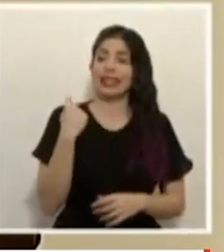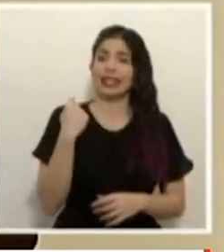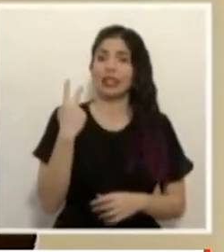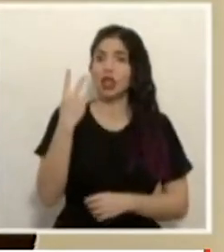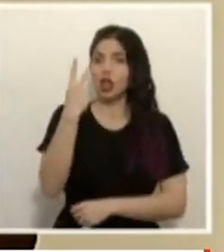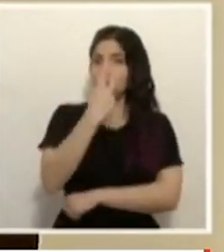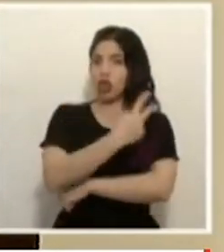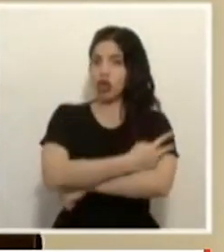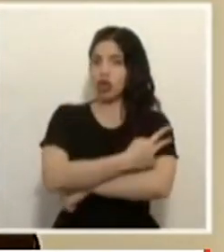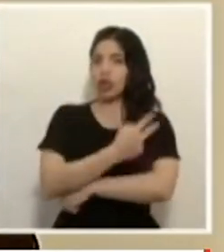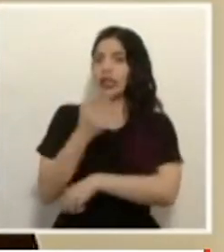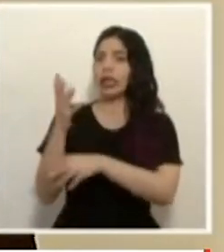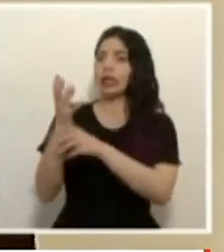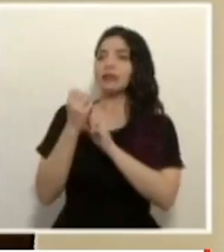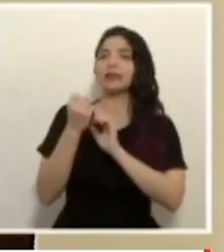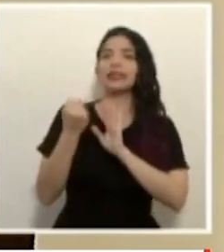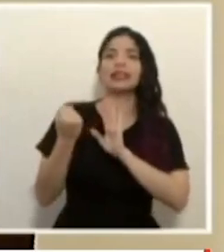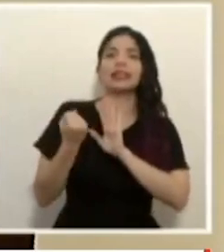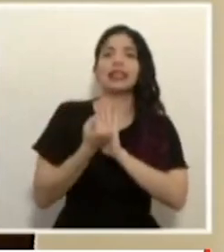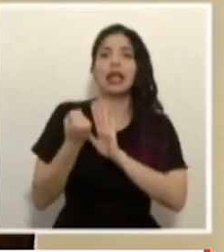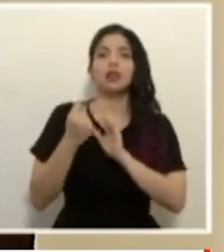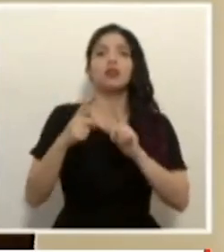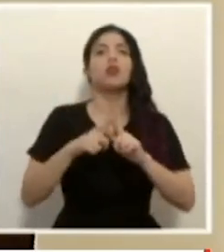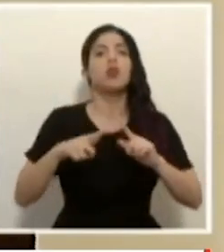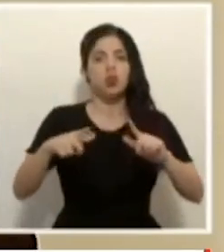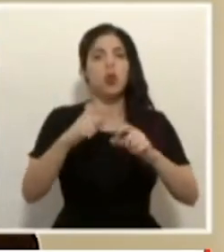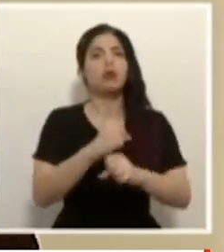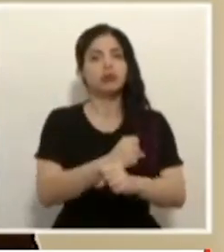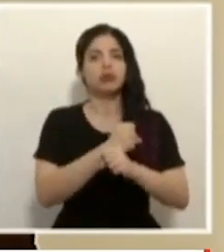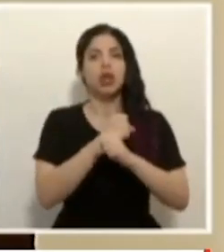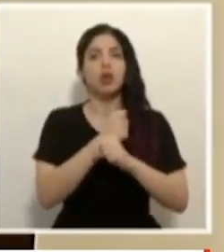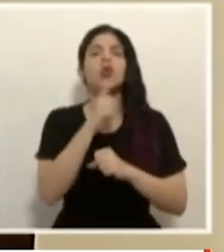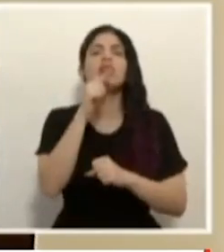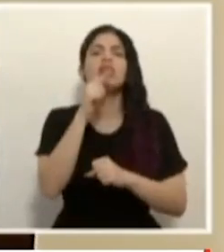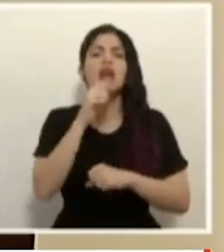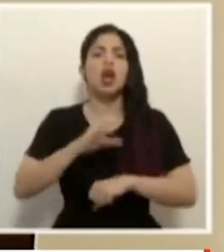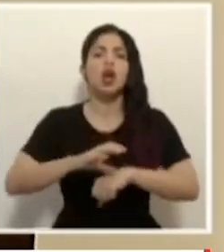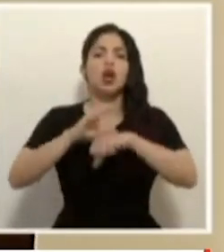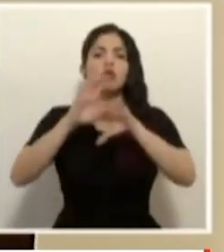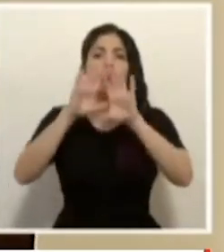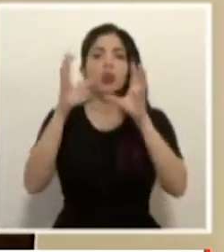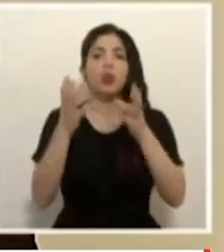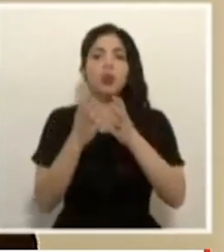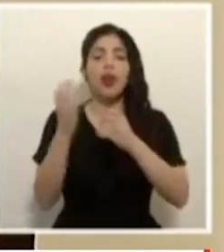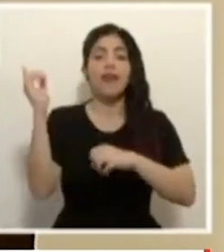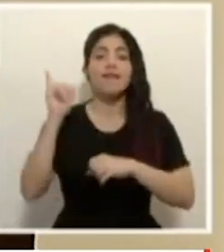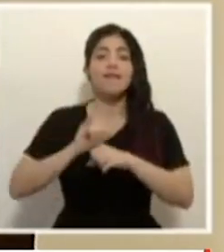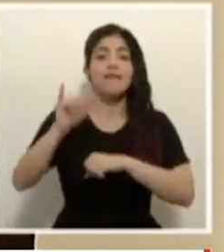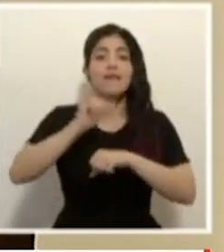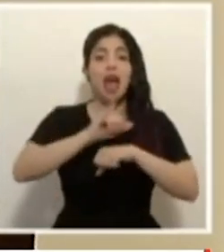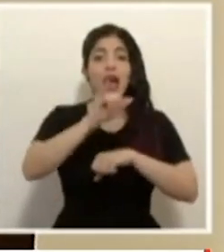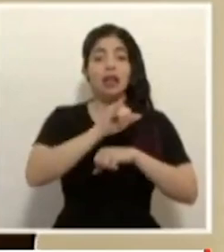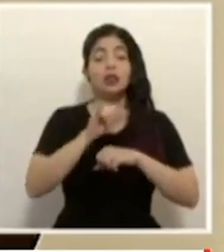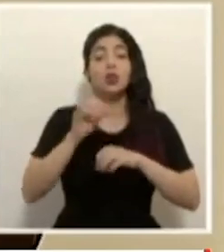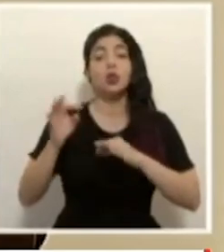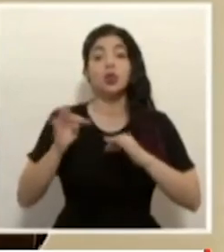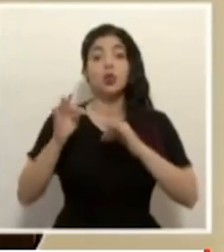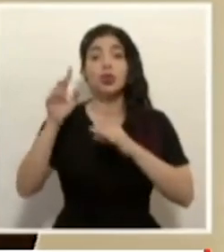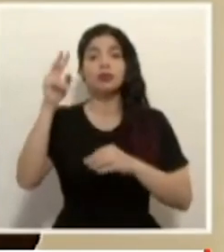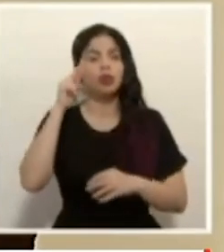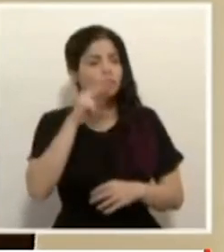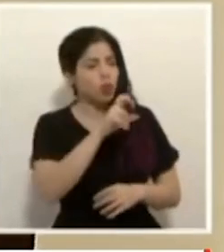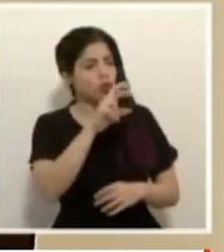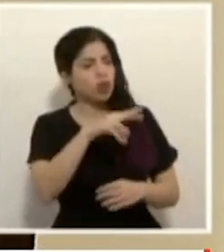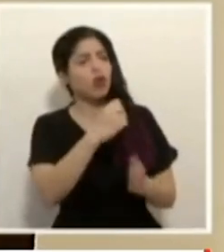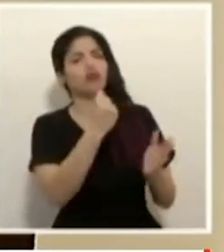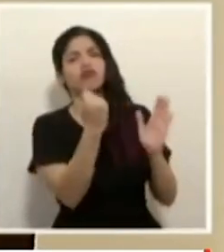dos días el sello como destino seguro por parte del Consejo Mundial de Viajes y Turismo. El Instituto